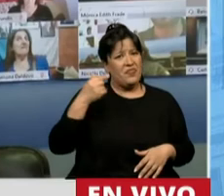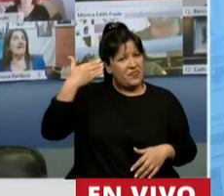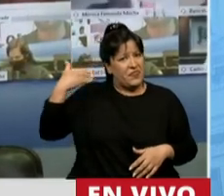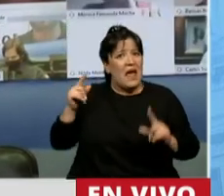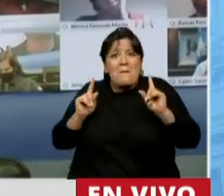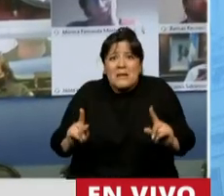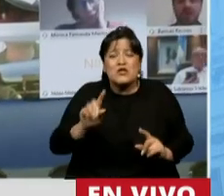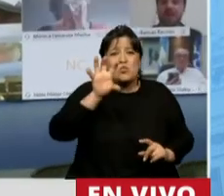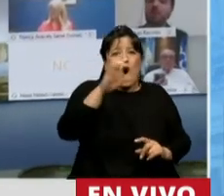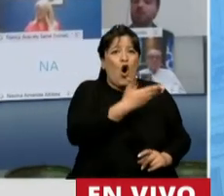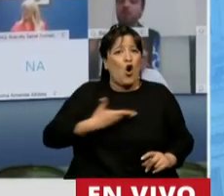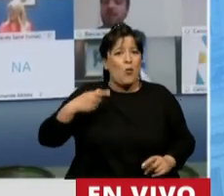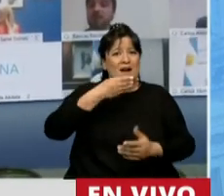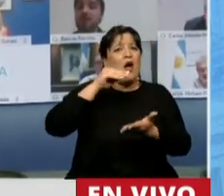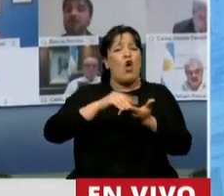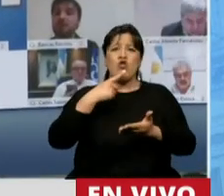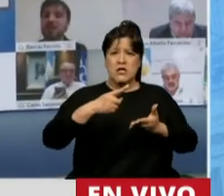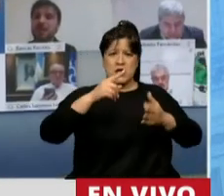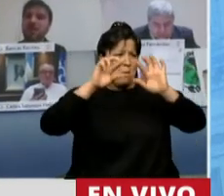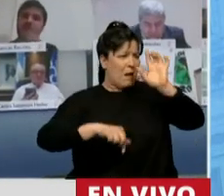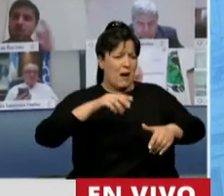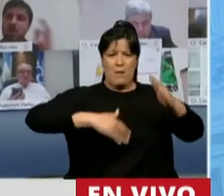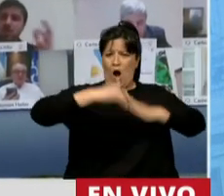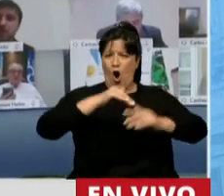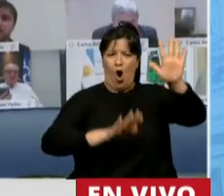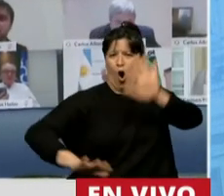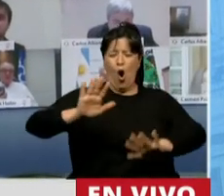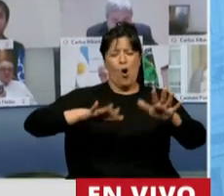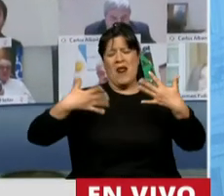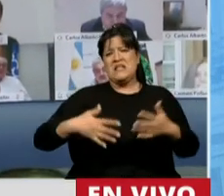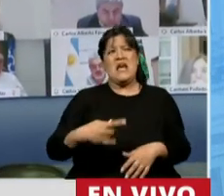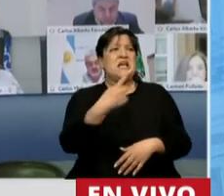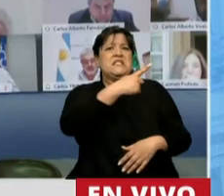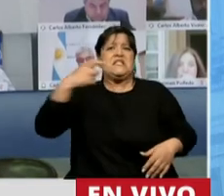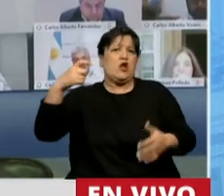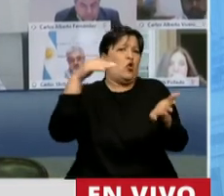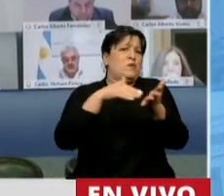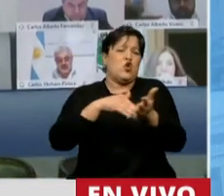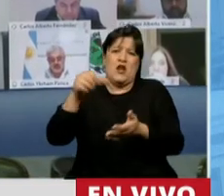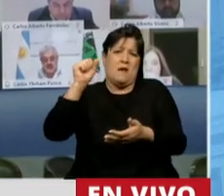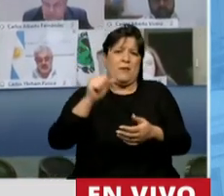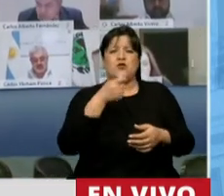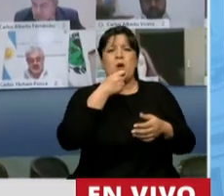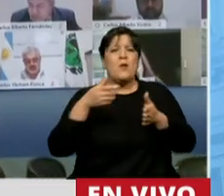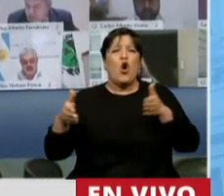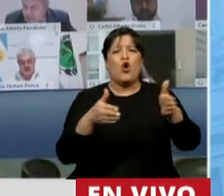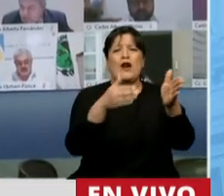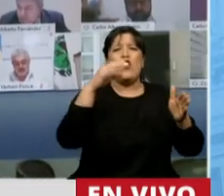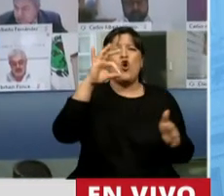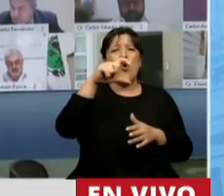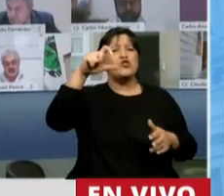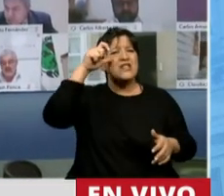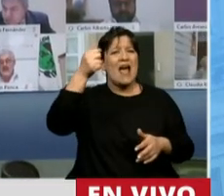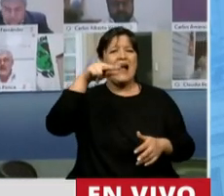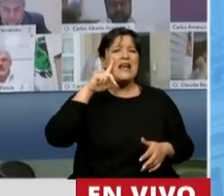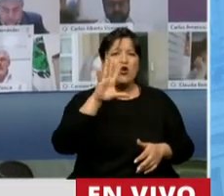propio gobernador anunciaba obras faraónicas de cientos de millones de pesos, como el corredor bioceánico, una obra muy importante para